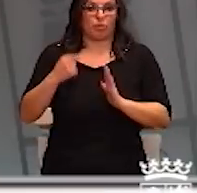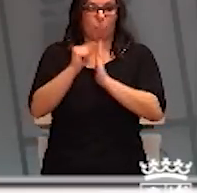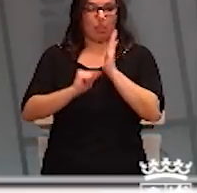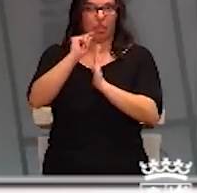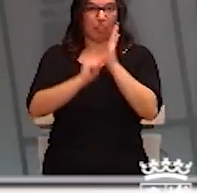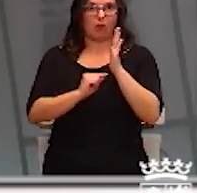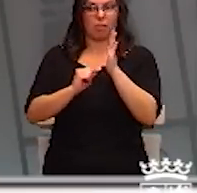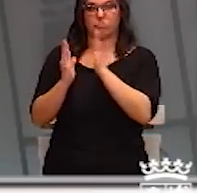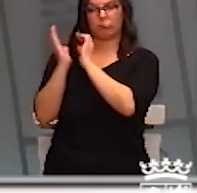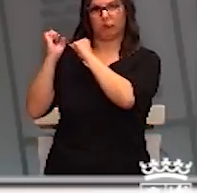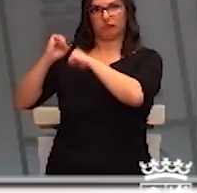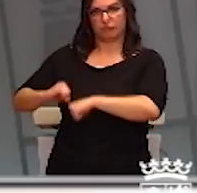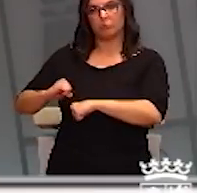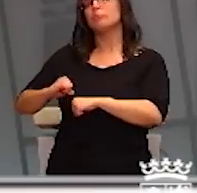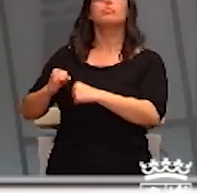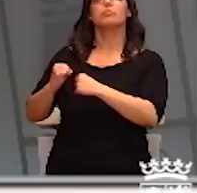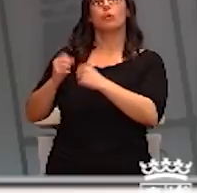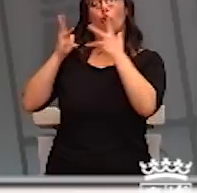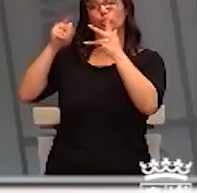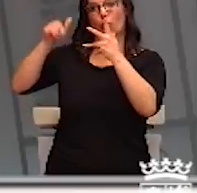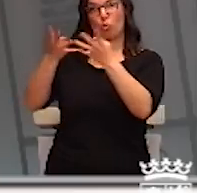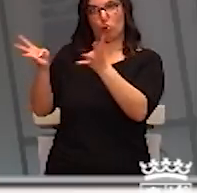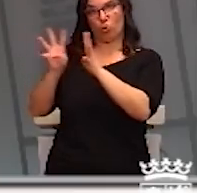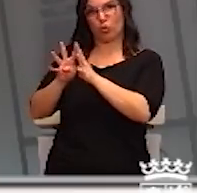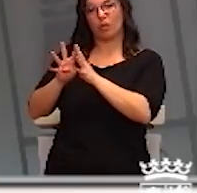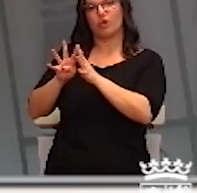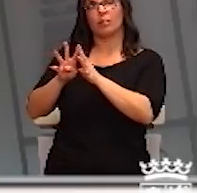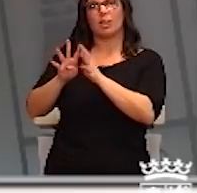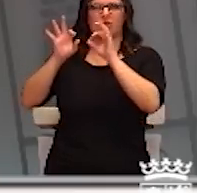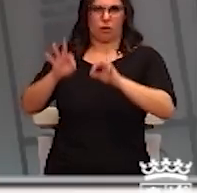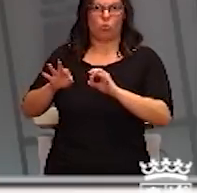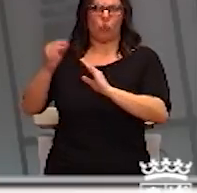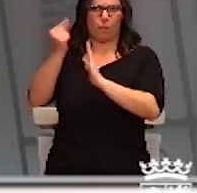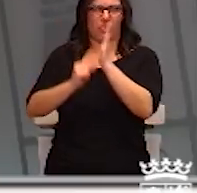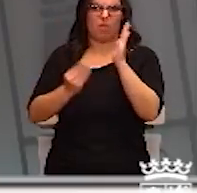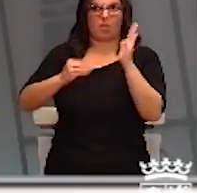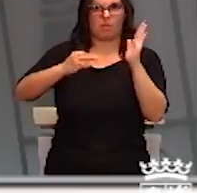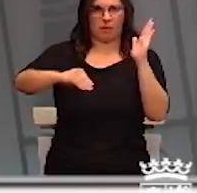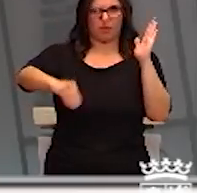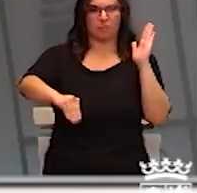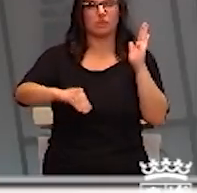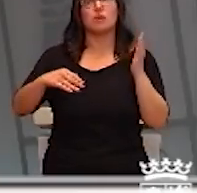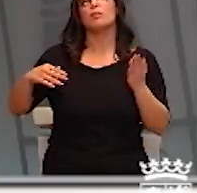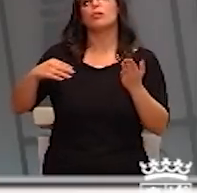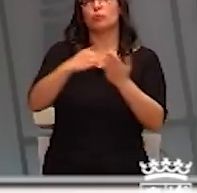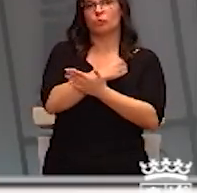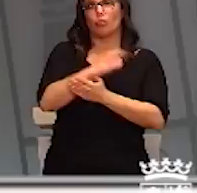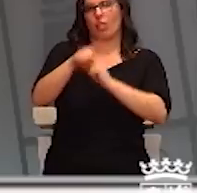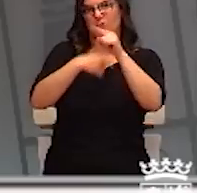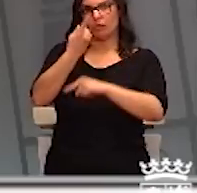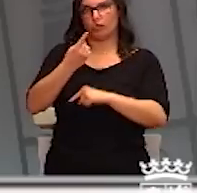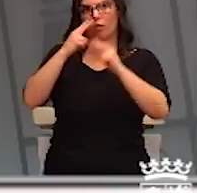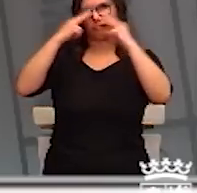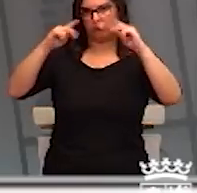se han adoptado en el Consejo del día de hoy probablemente se adoptarán más medidas. Las publicaremos todas ellas, como es costumbre,